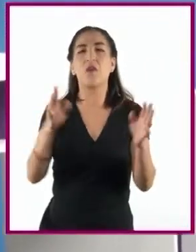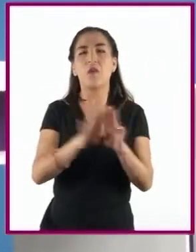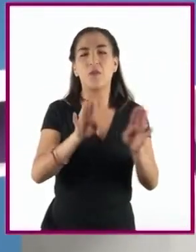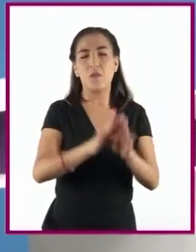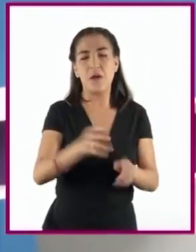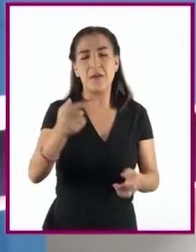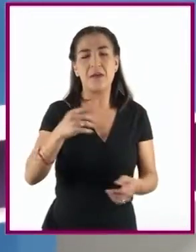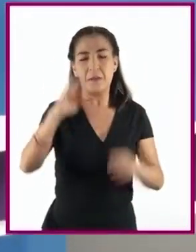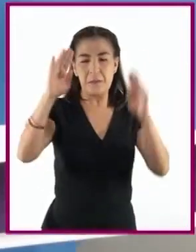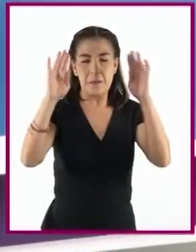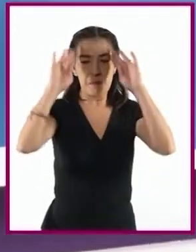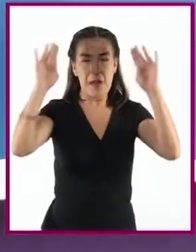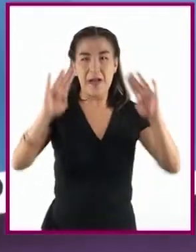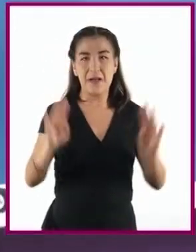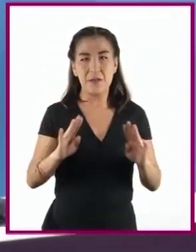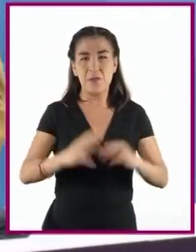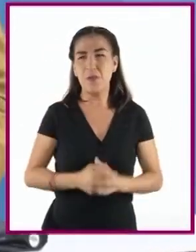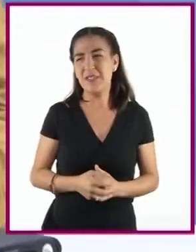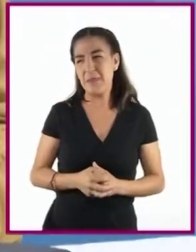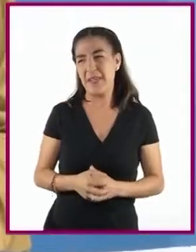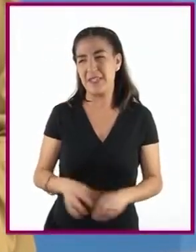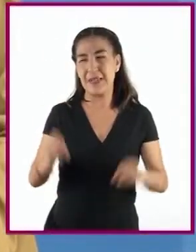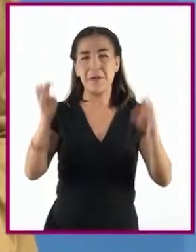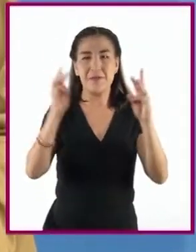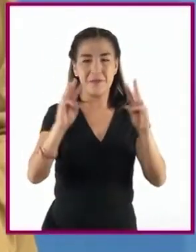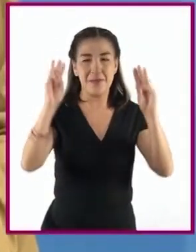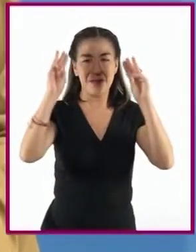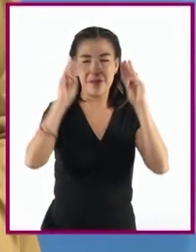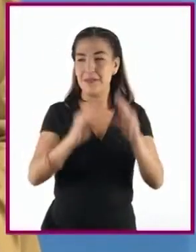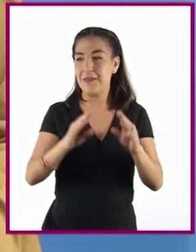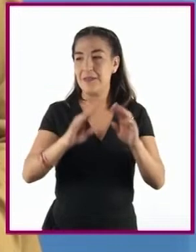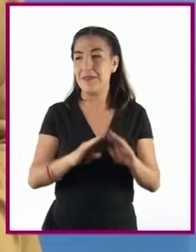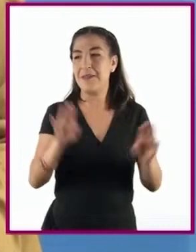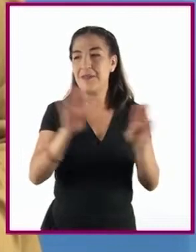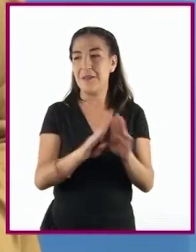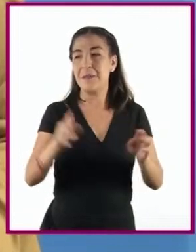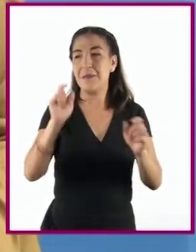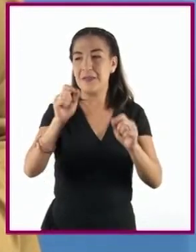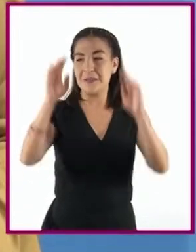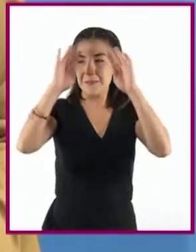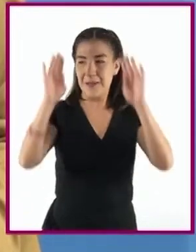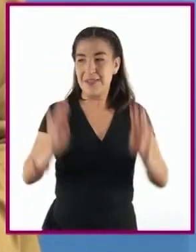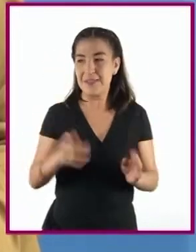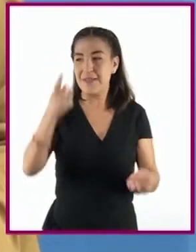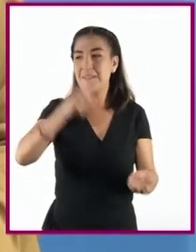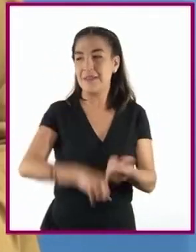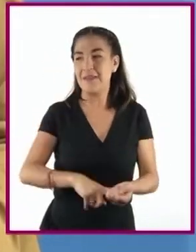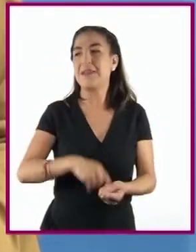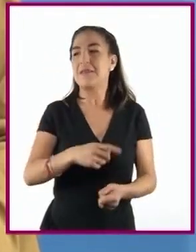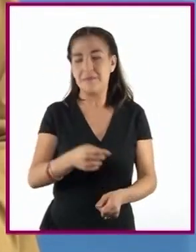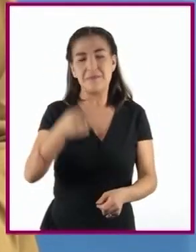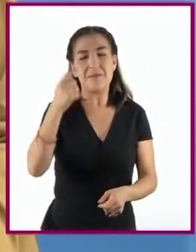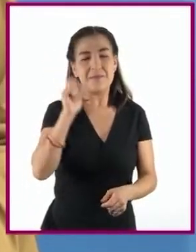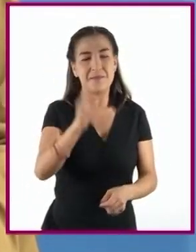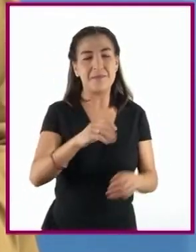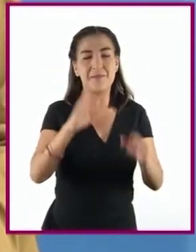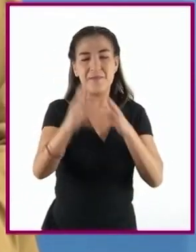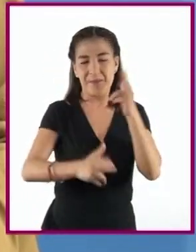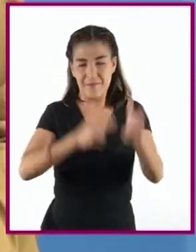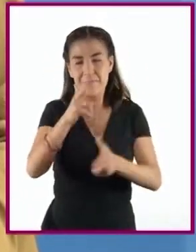como el magisterial en 1958, el de ferrocarrileros entre 1958 y 1959